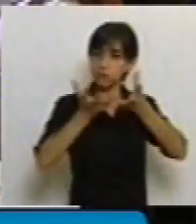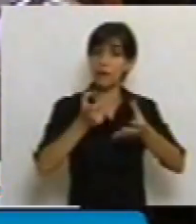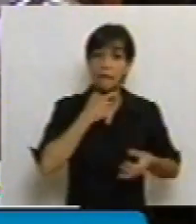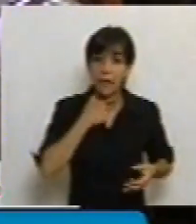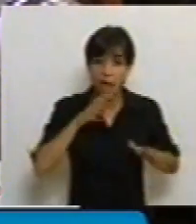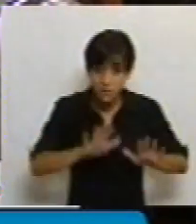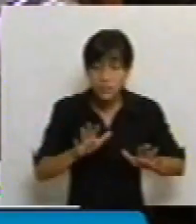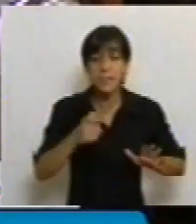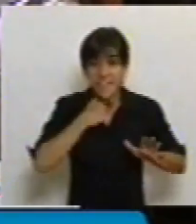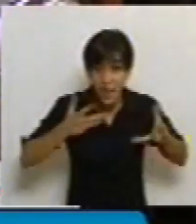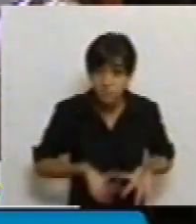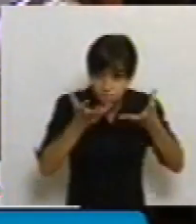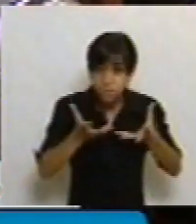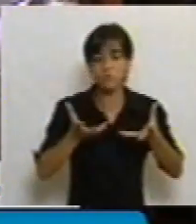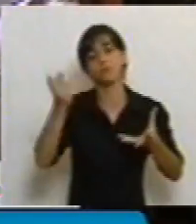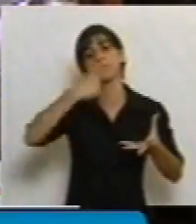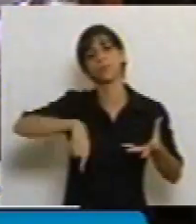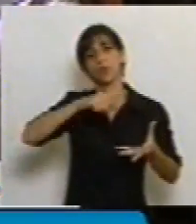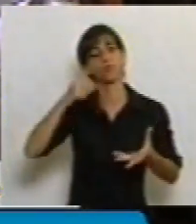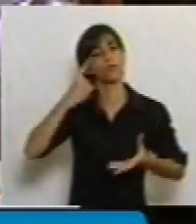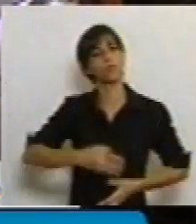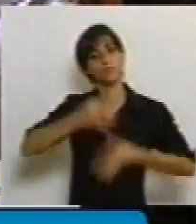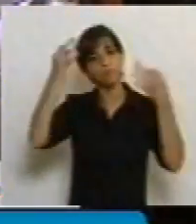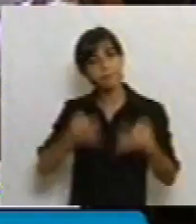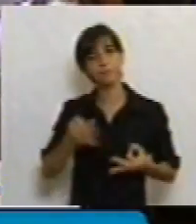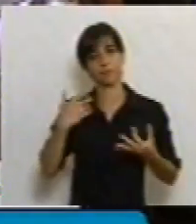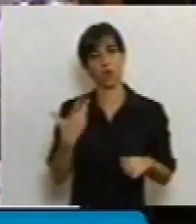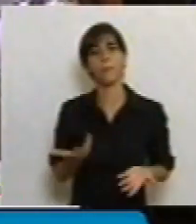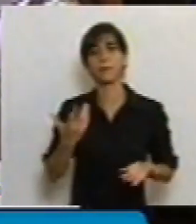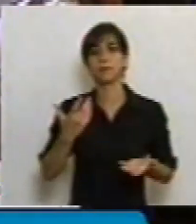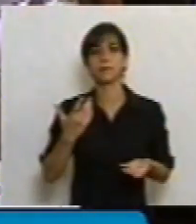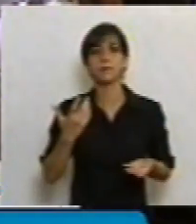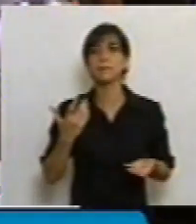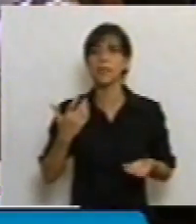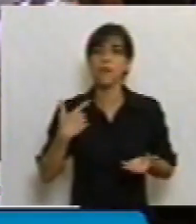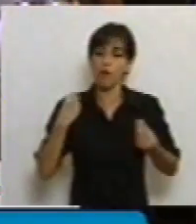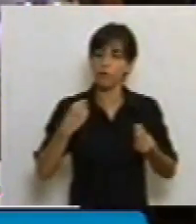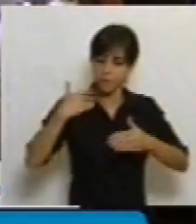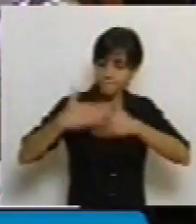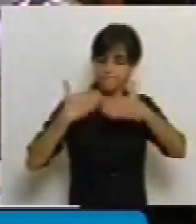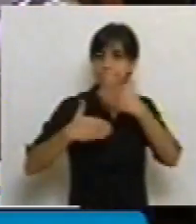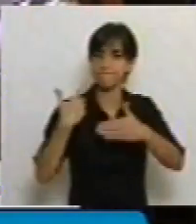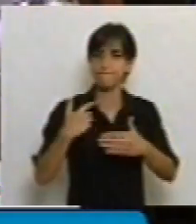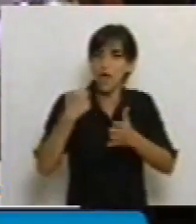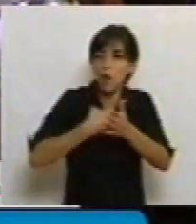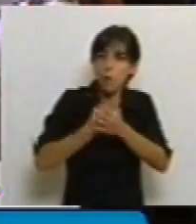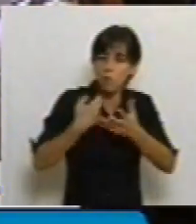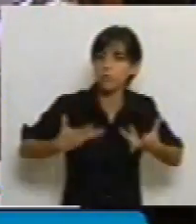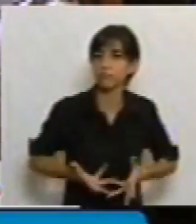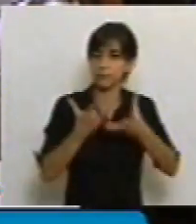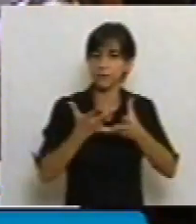efectivamente estamos convencidos de la necesidad de consolidar un mercado común suramericano